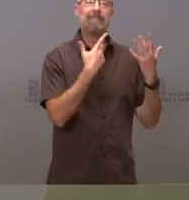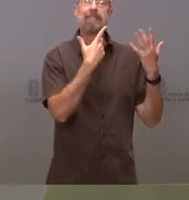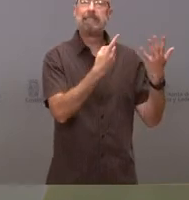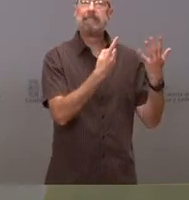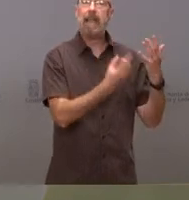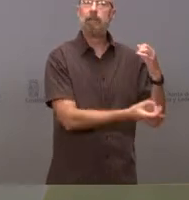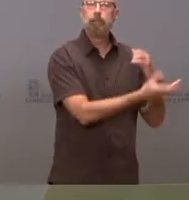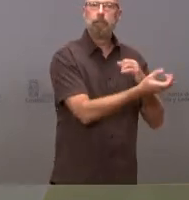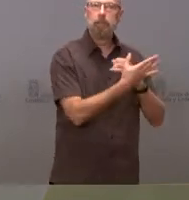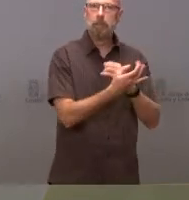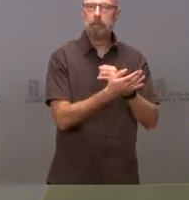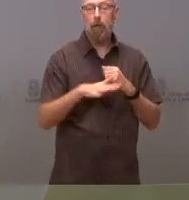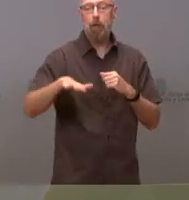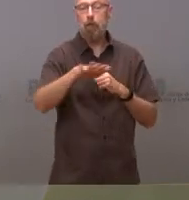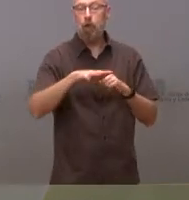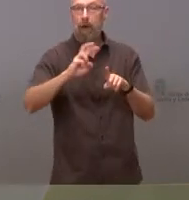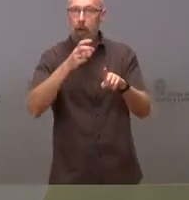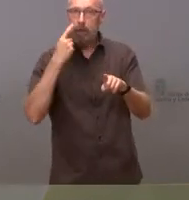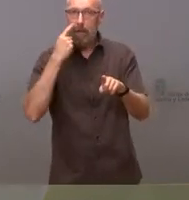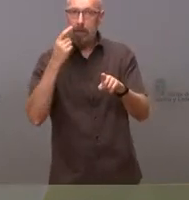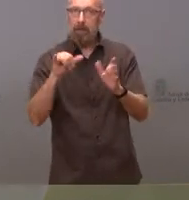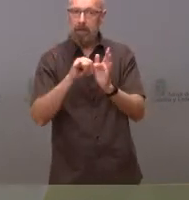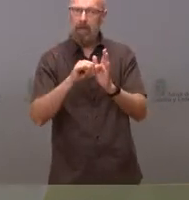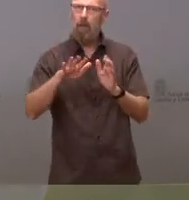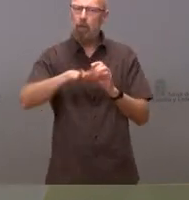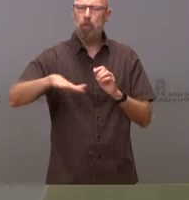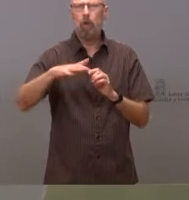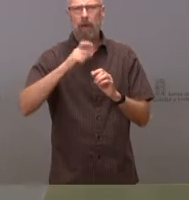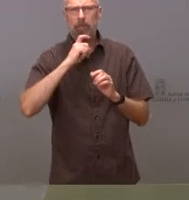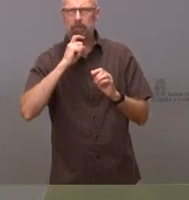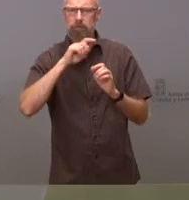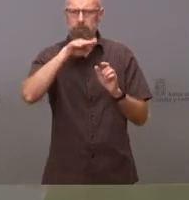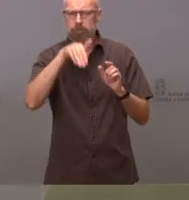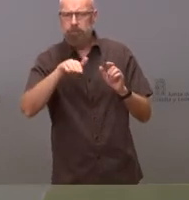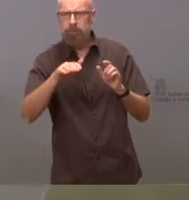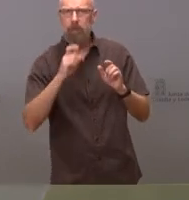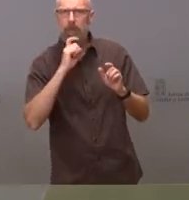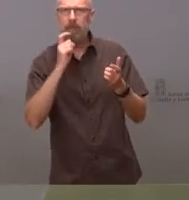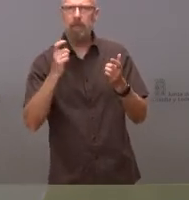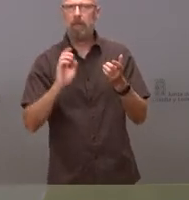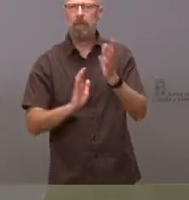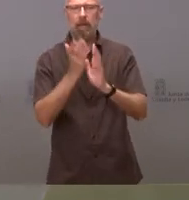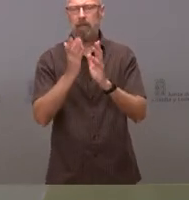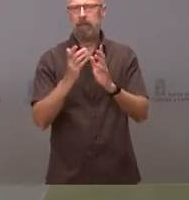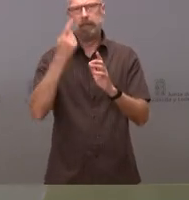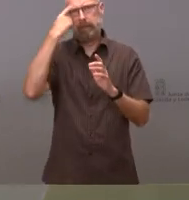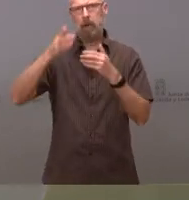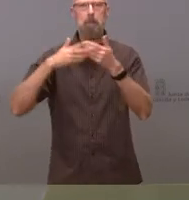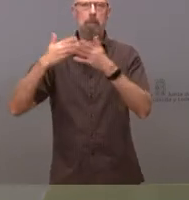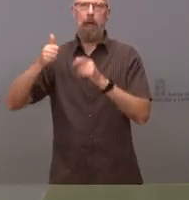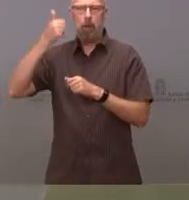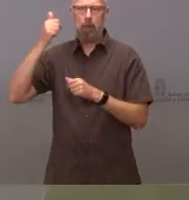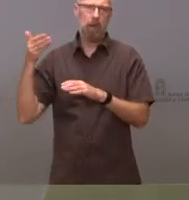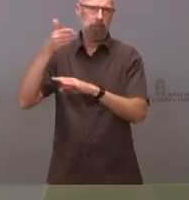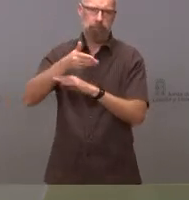quemó en la zona de San Felices de Gallegos, en una zona complicada, compleja, un incendio claramente, indiciadamente, claramente provocado, que, bueno,